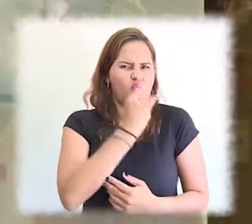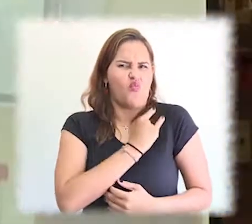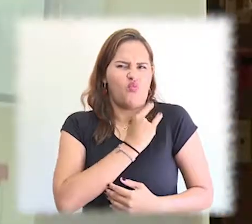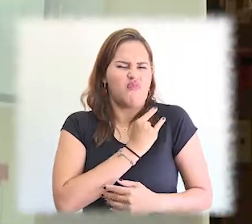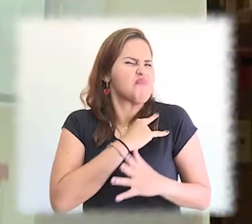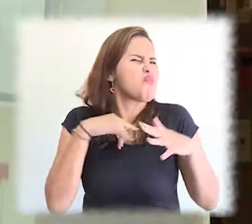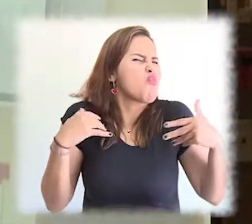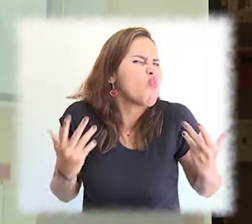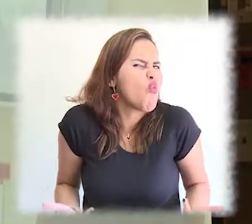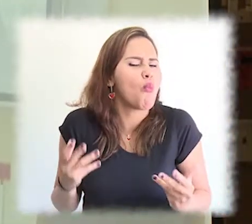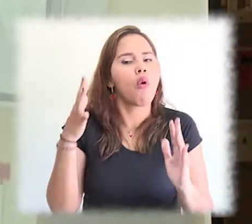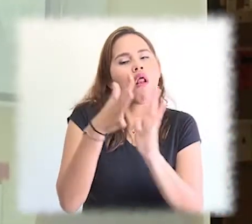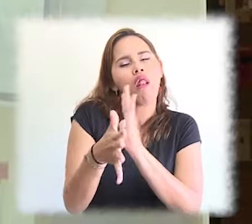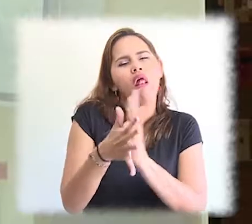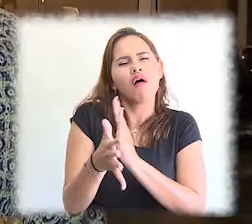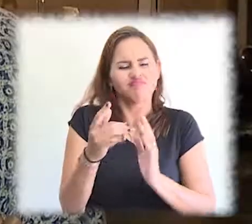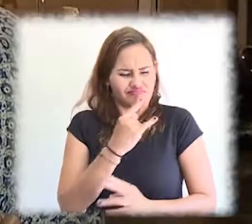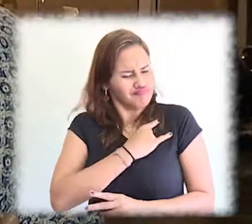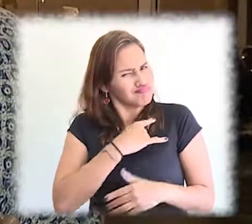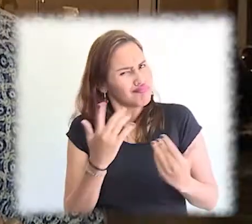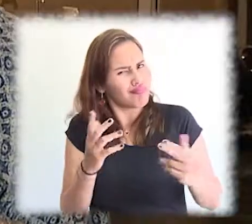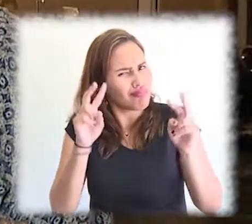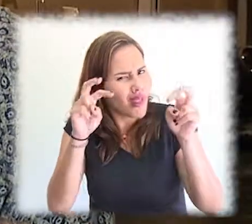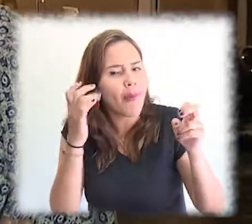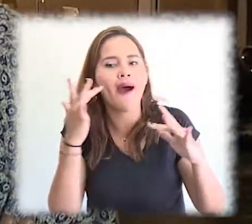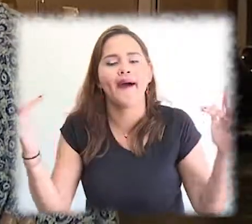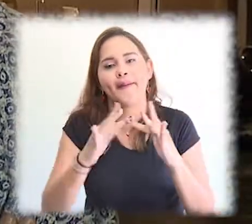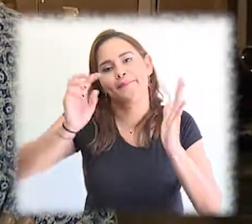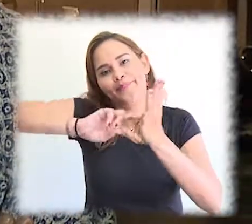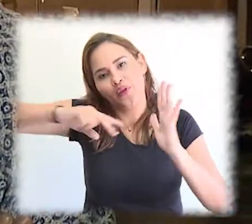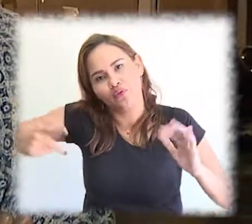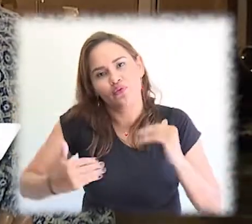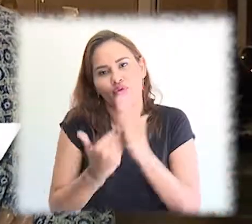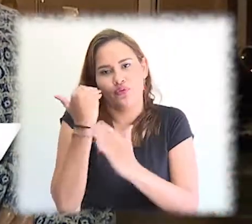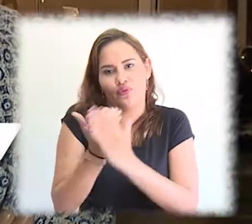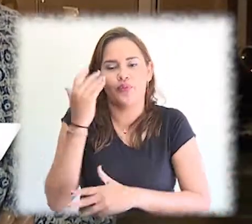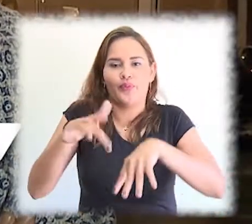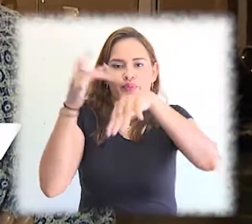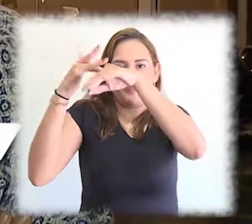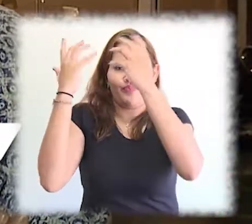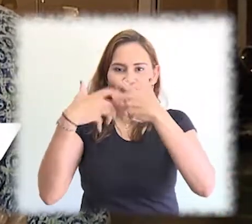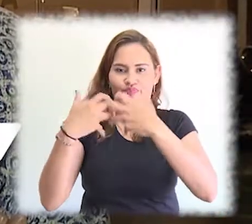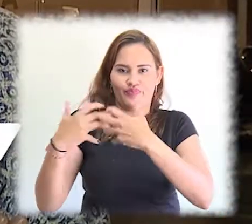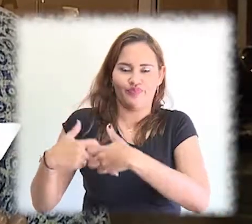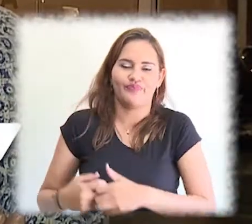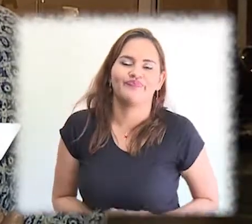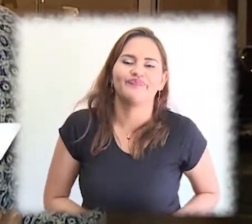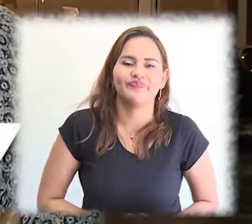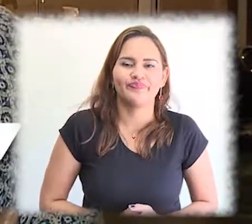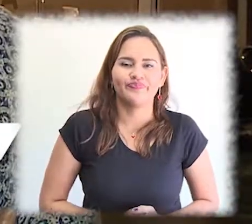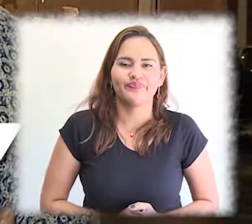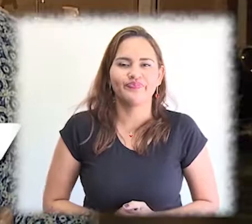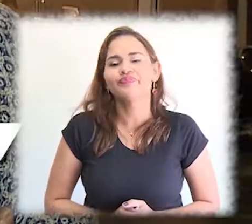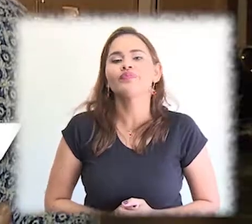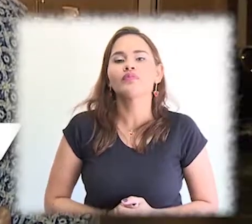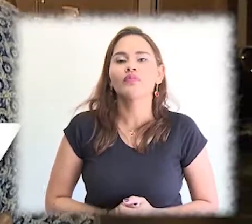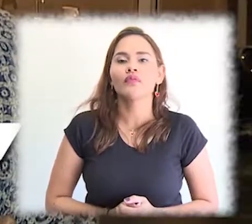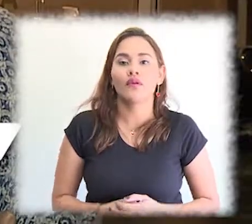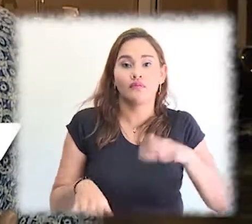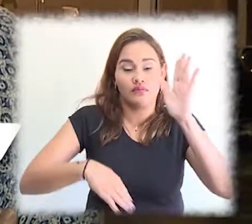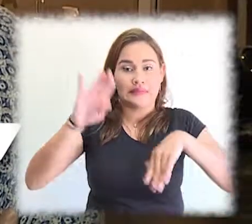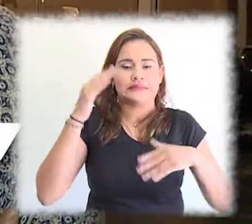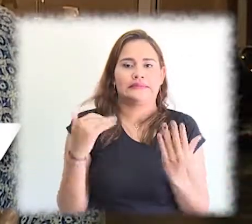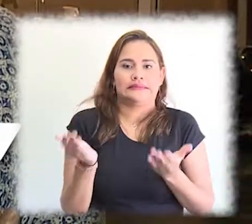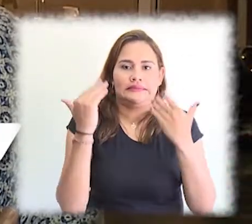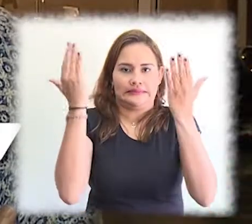innovación y emprendimiento. Realmente ha sido un conversatorio muy interesante, con experiencias internacionales, locales, pero también con